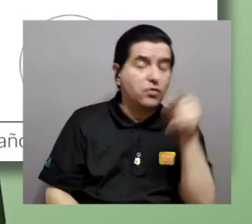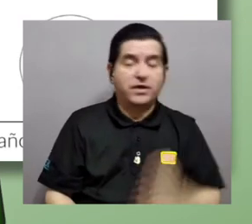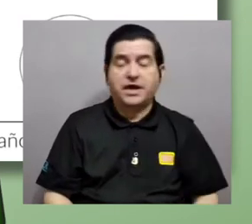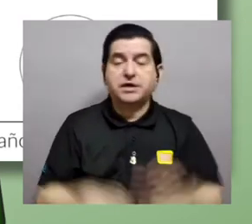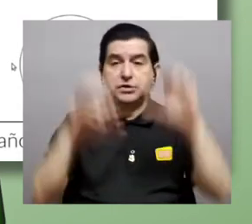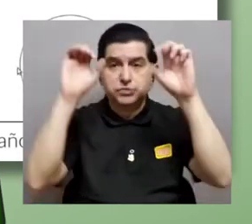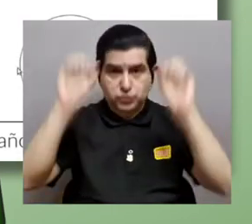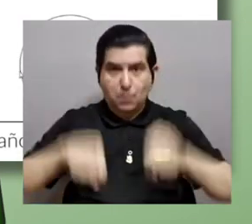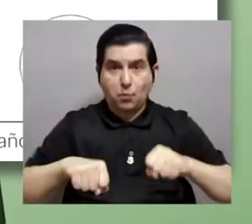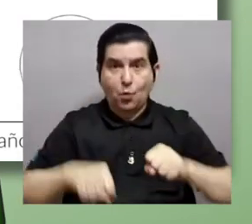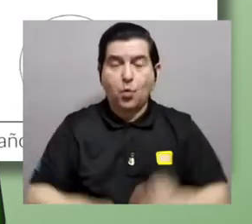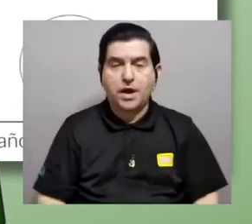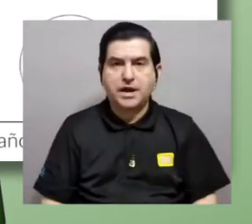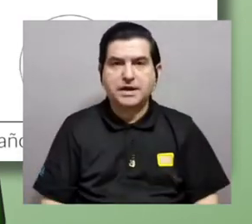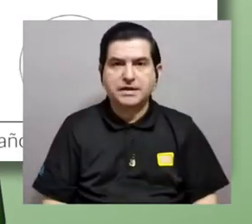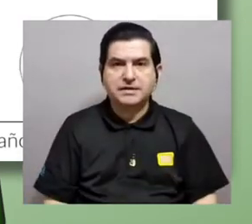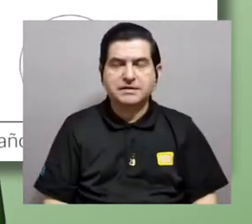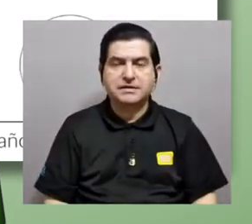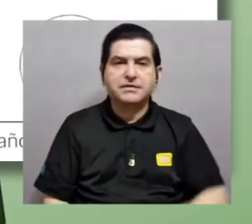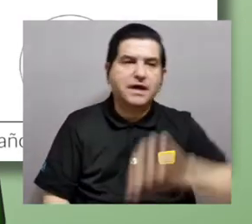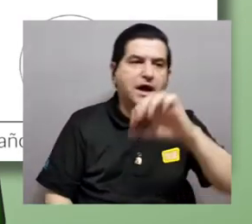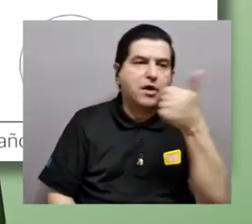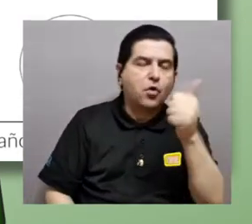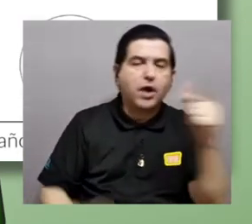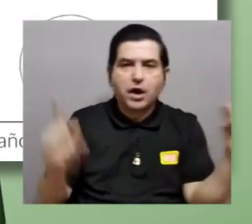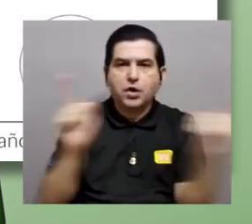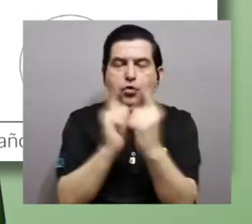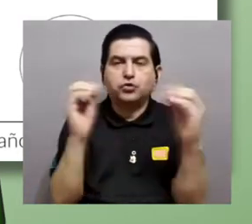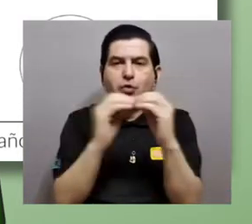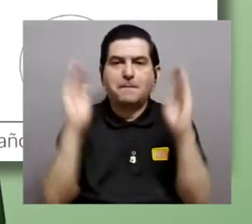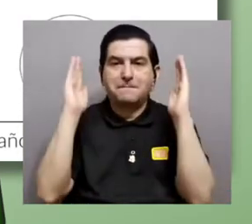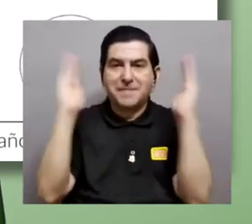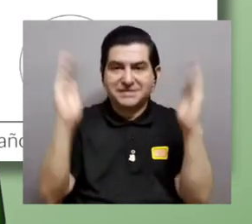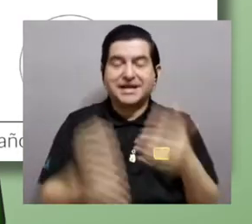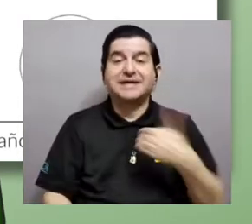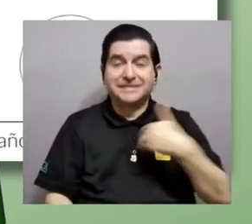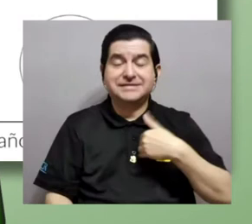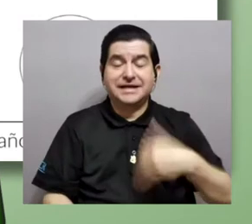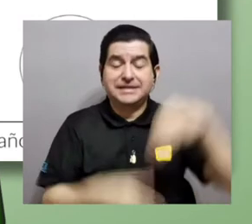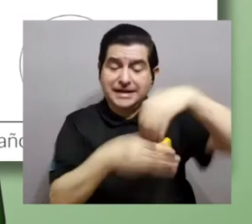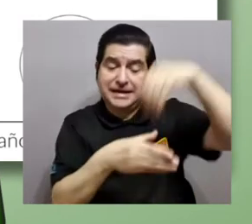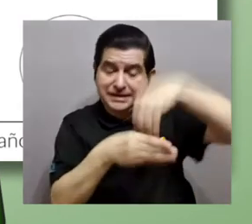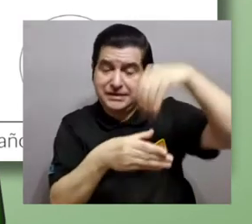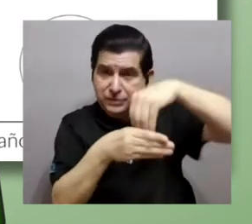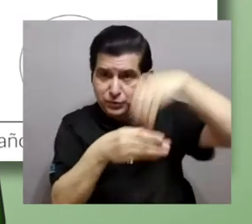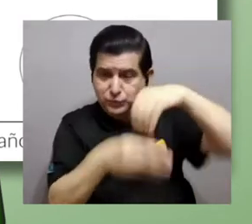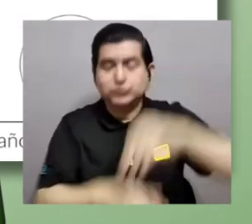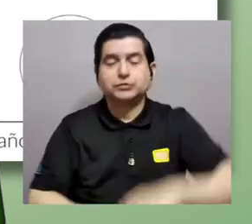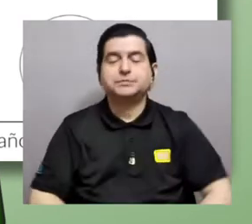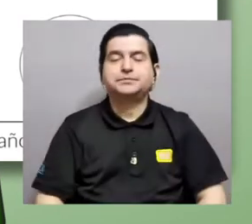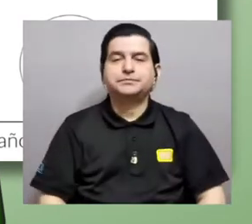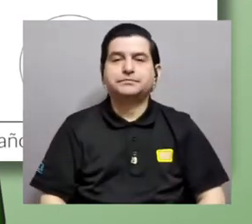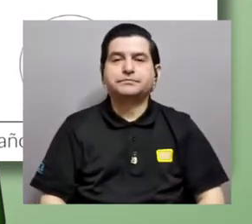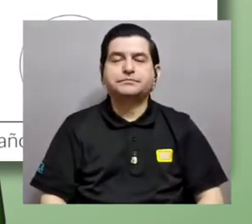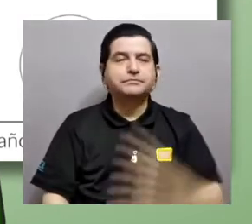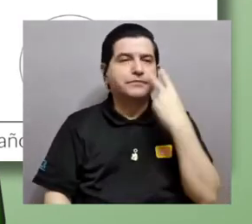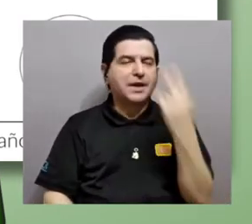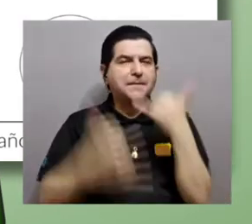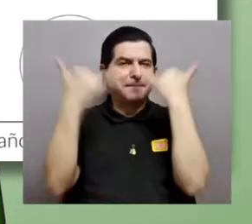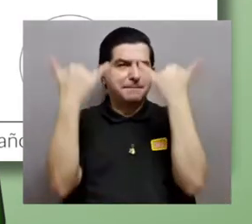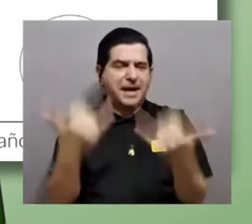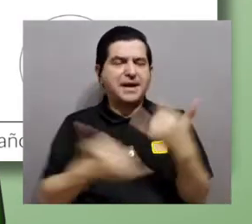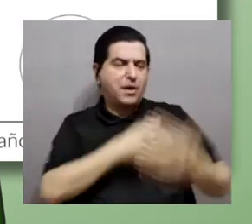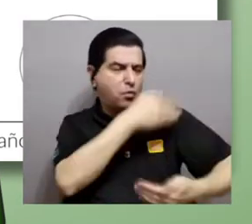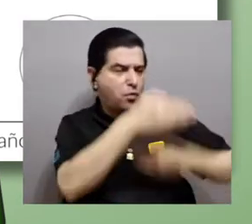encuentre con esos otros gametos grandes y ricos en recursos. Aquí podemos ver entonces que la